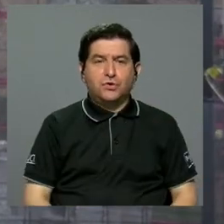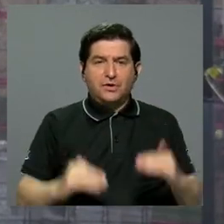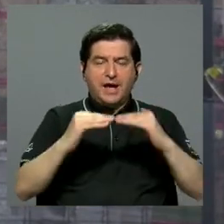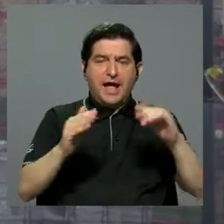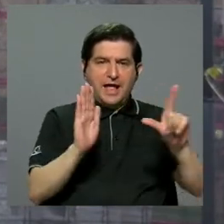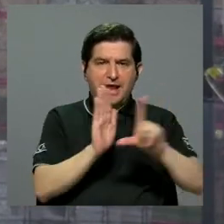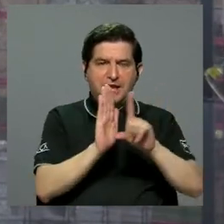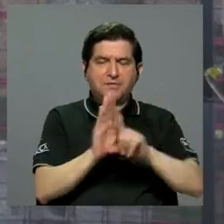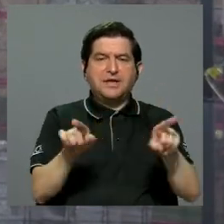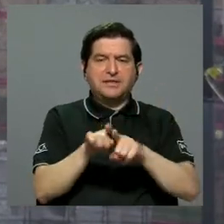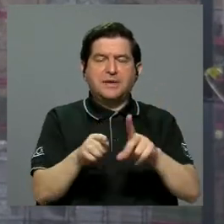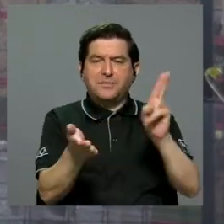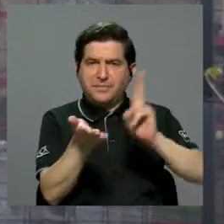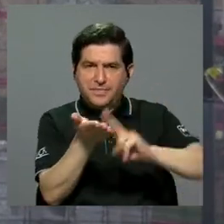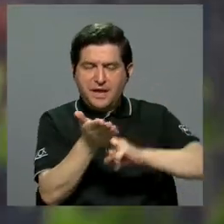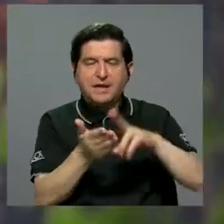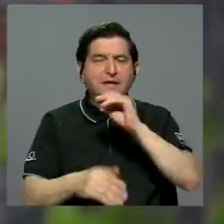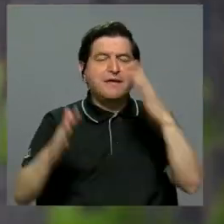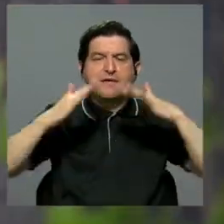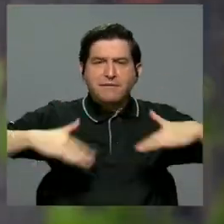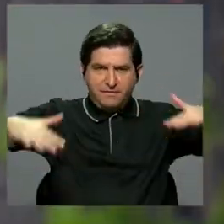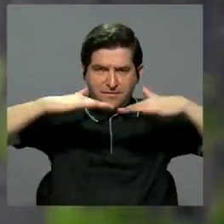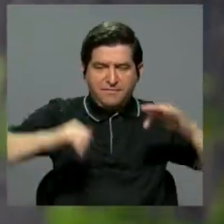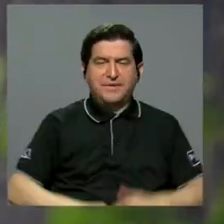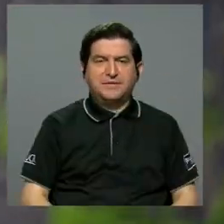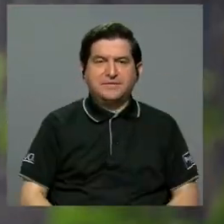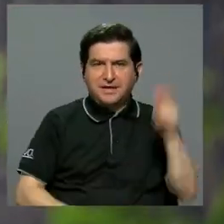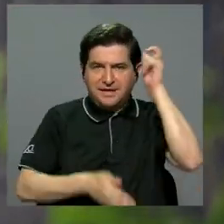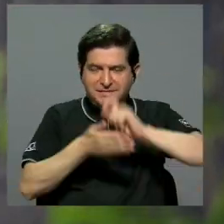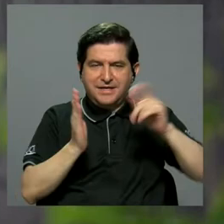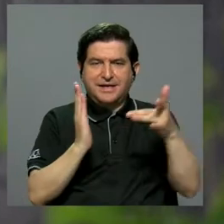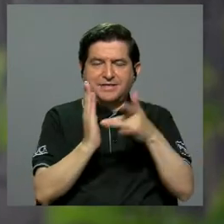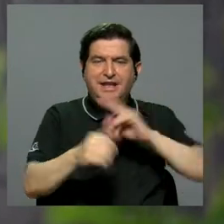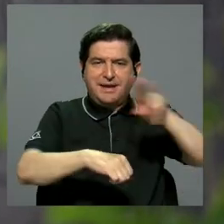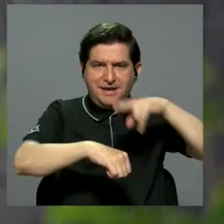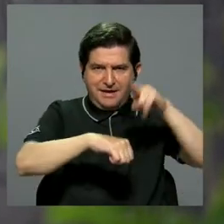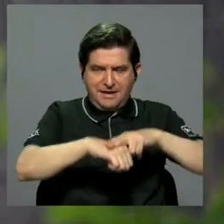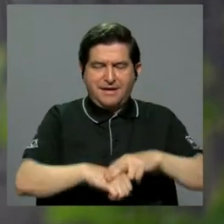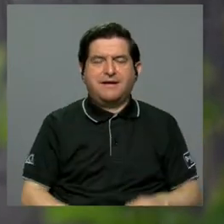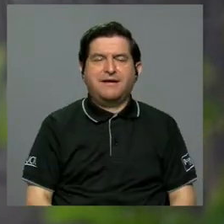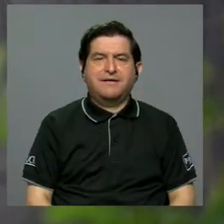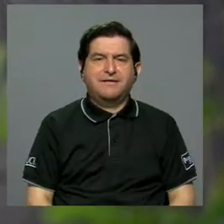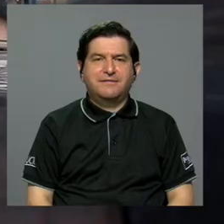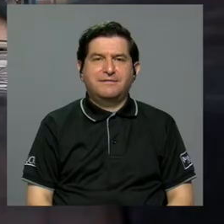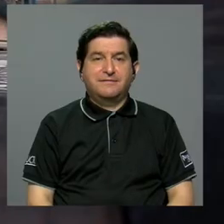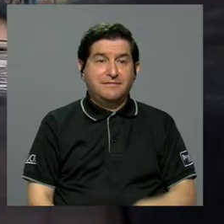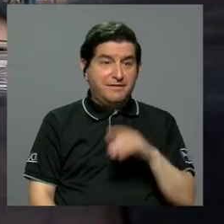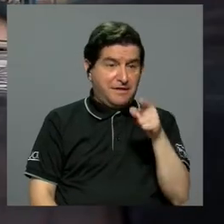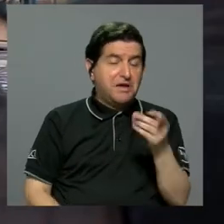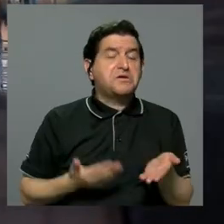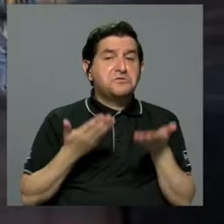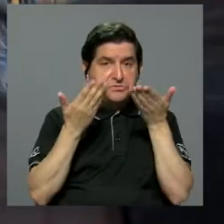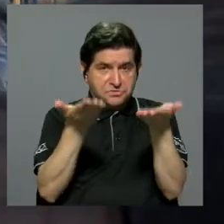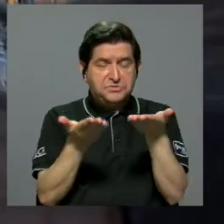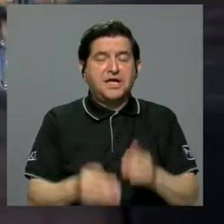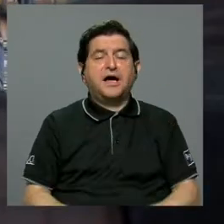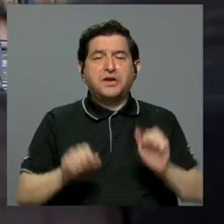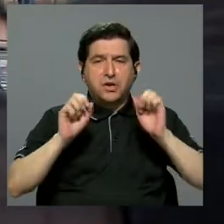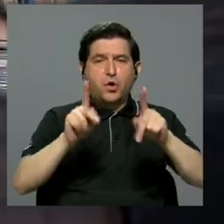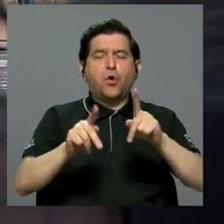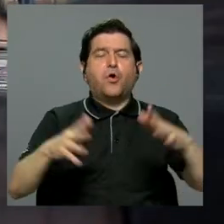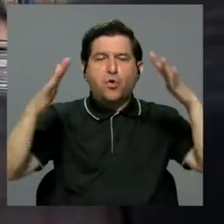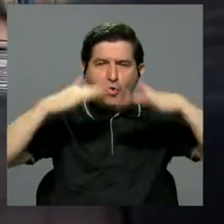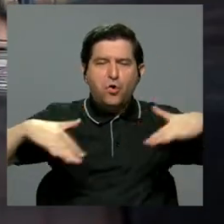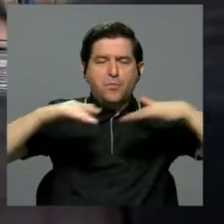tanto a nivel legal como contractual y ambiental. La Secretaría Técnica Nacional Ambiental, CETENA, otorgó la